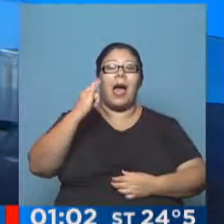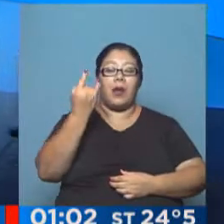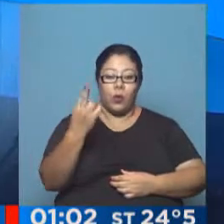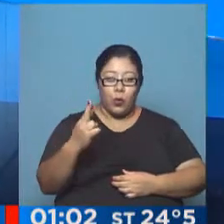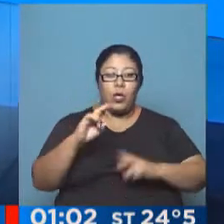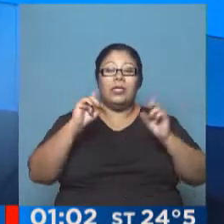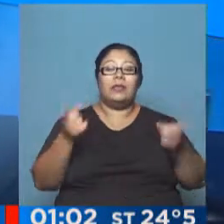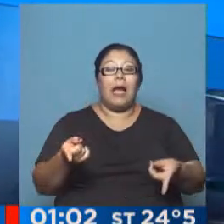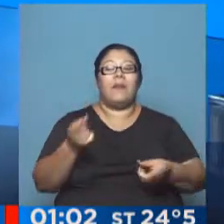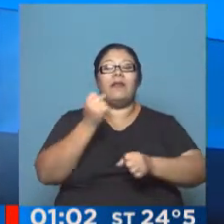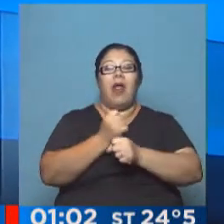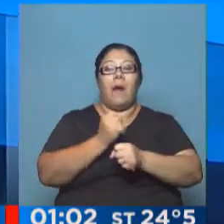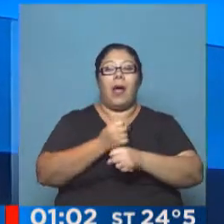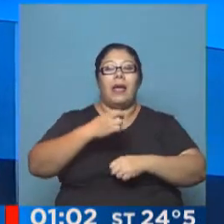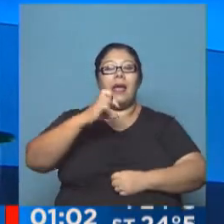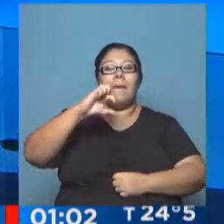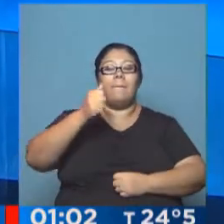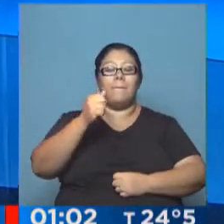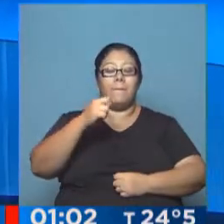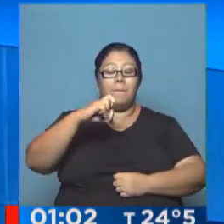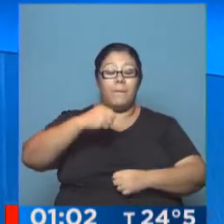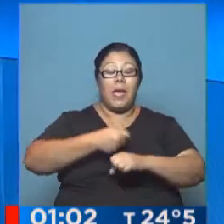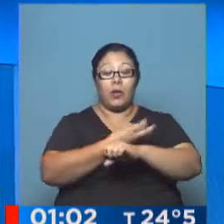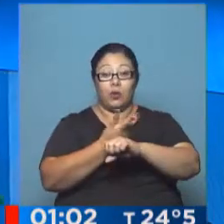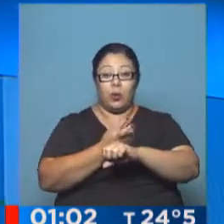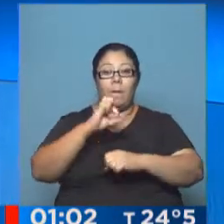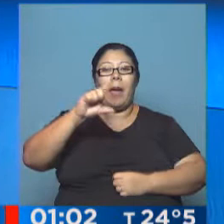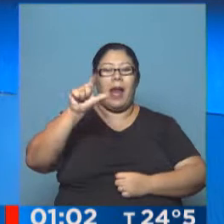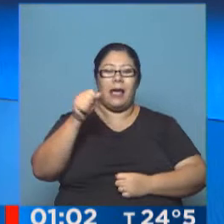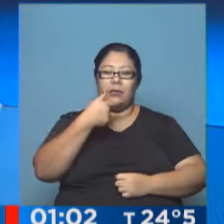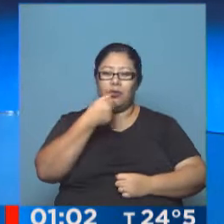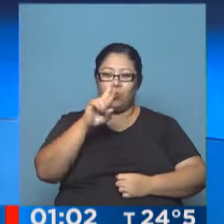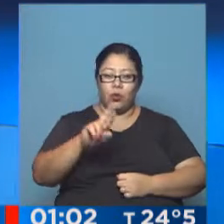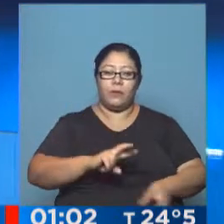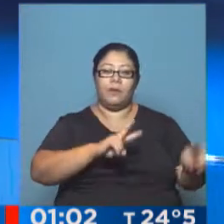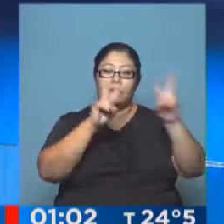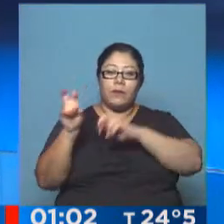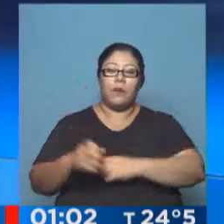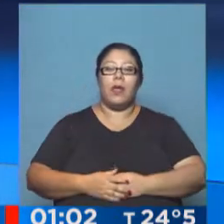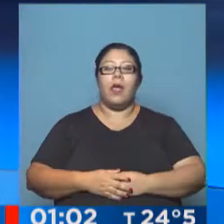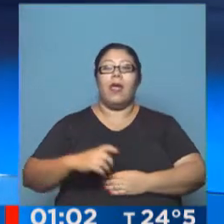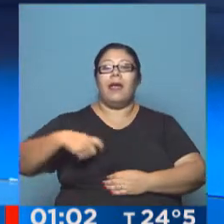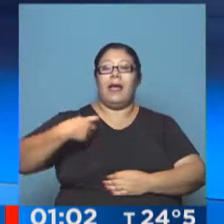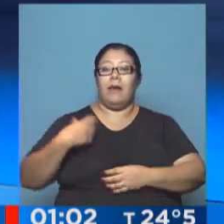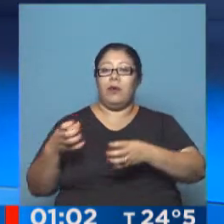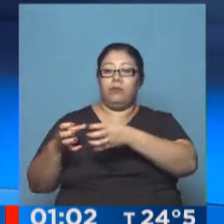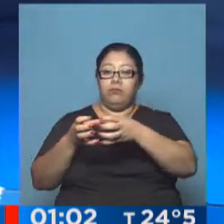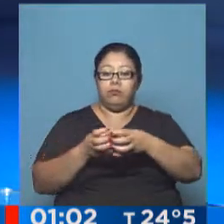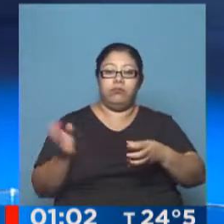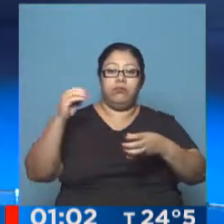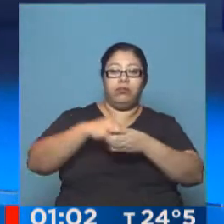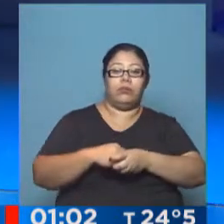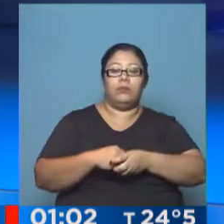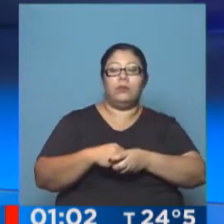Se cumplió la jornada de paro y movilización convocada por Ati a la que se sumaron distintos gremios para rechazar los despidos,